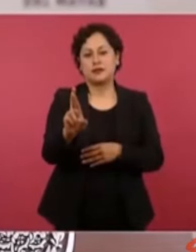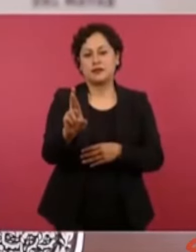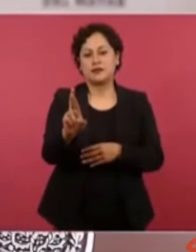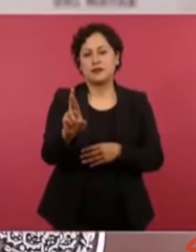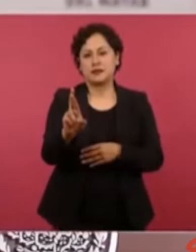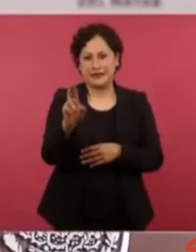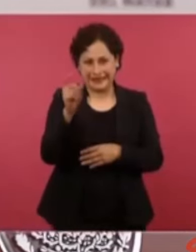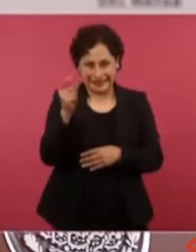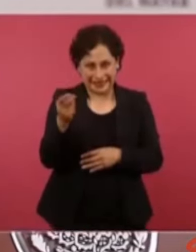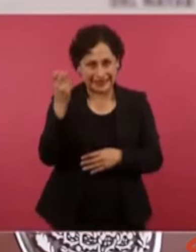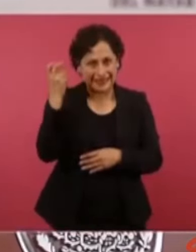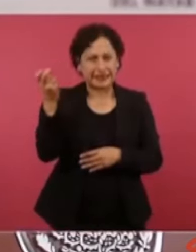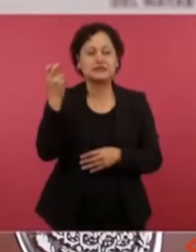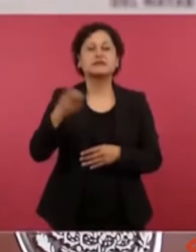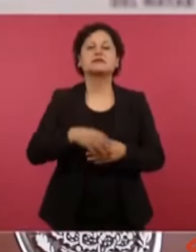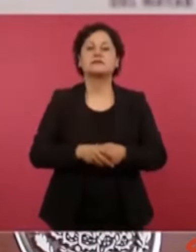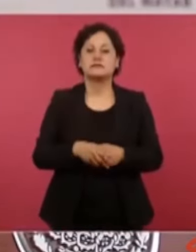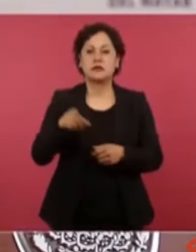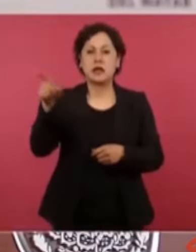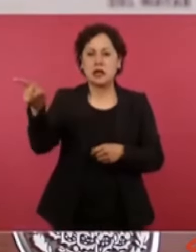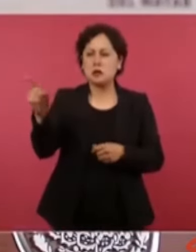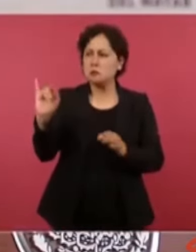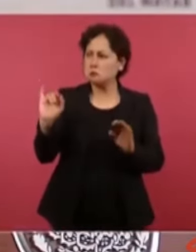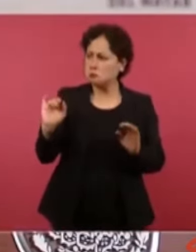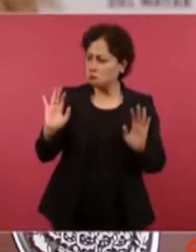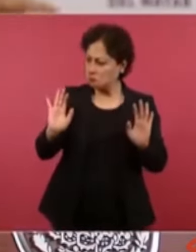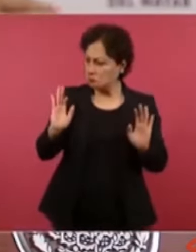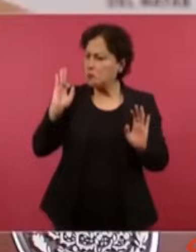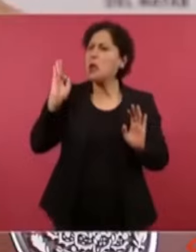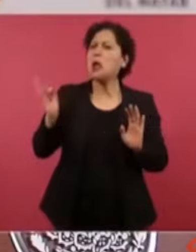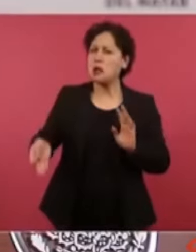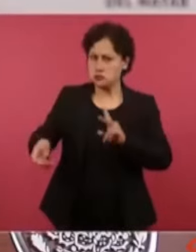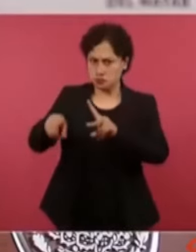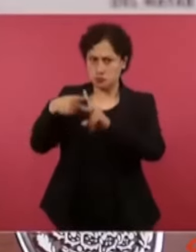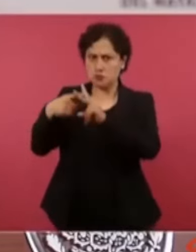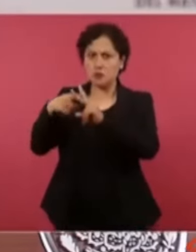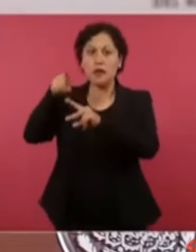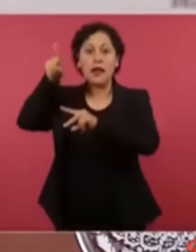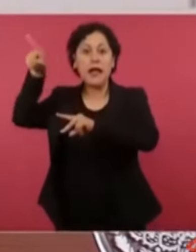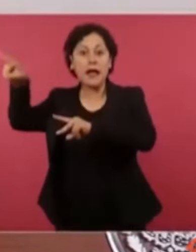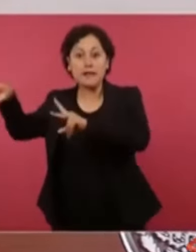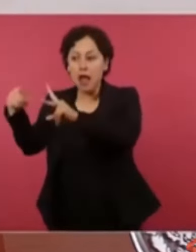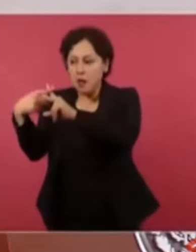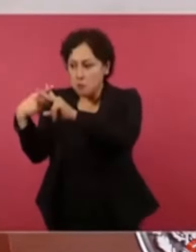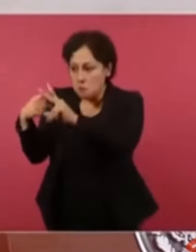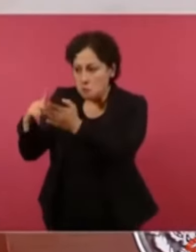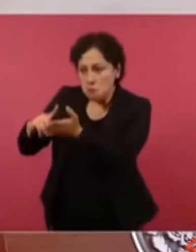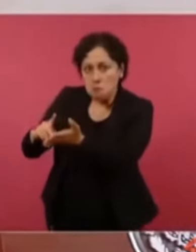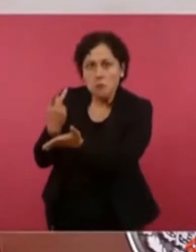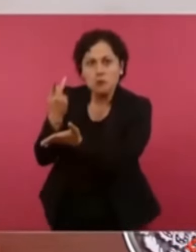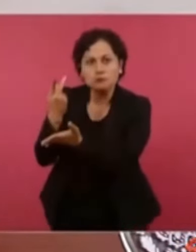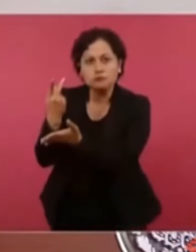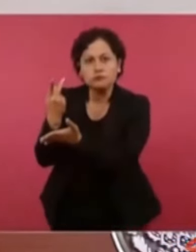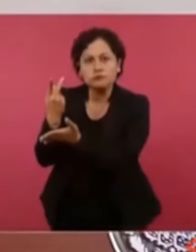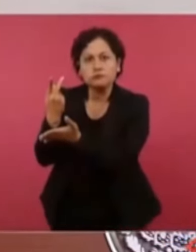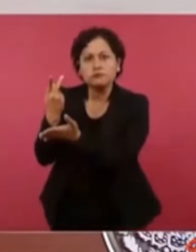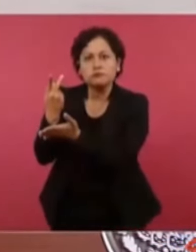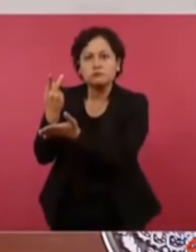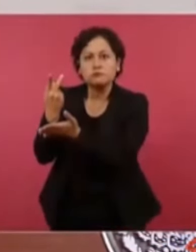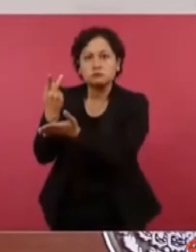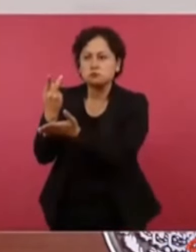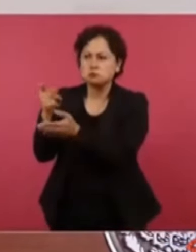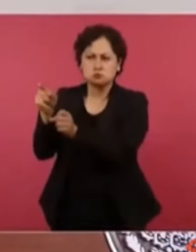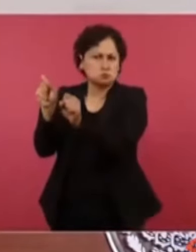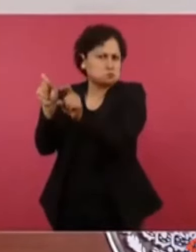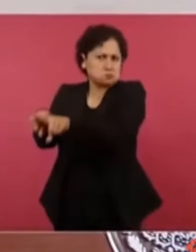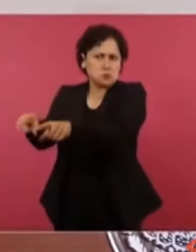ese, aceptó. Y se hizo el recuento y